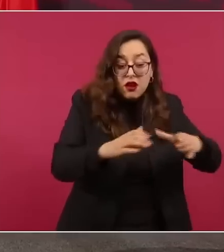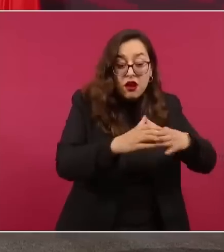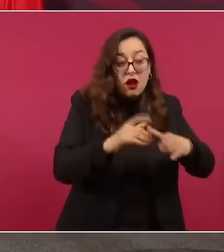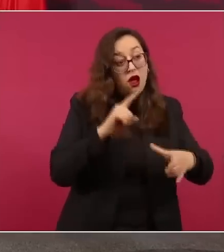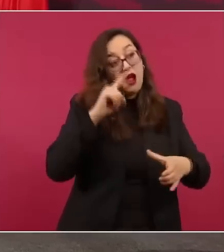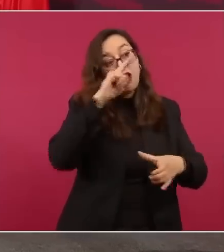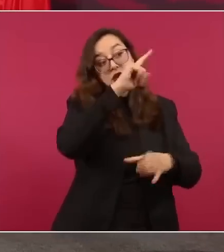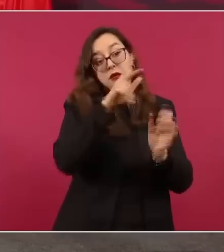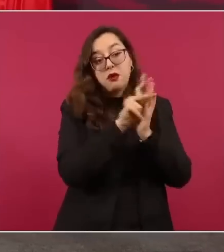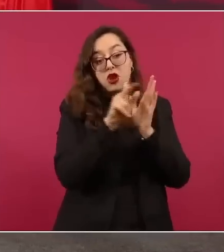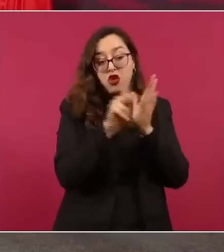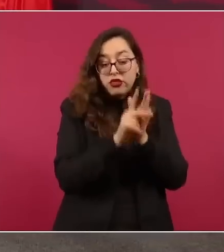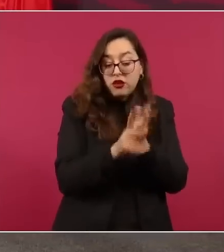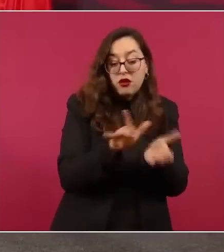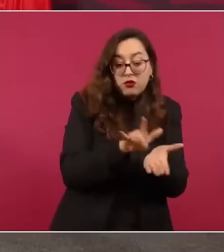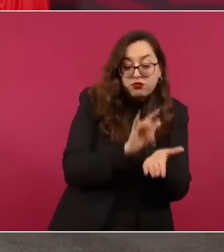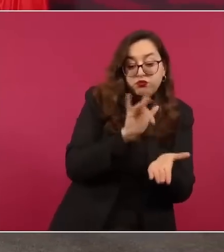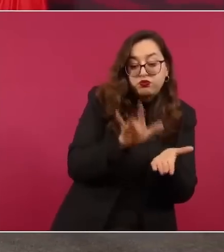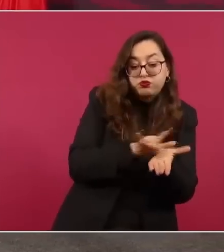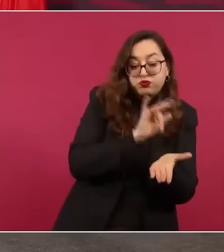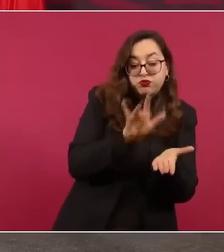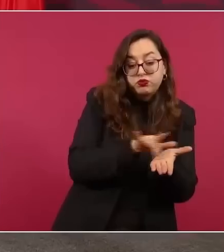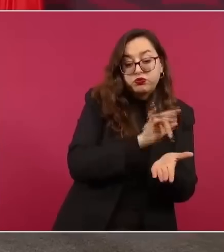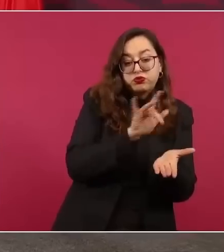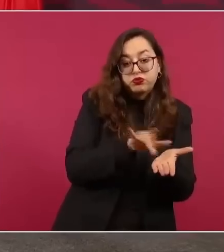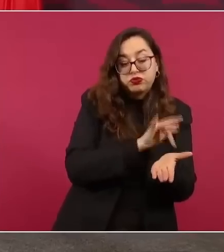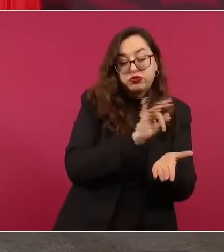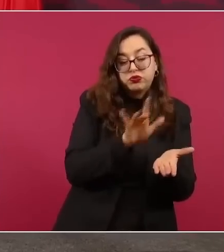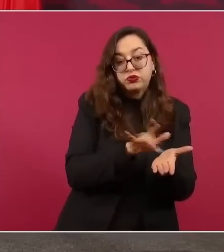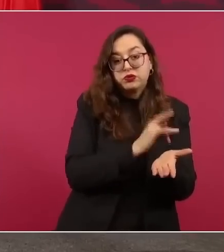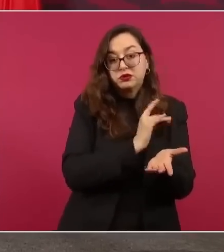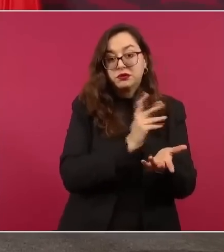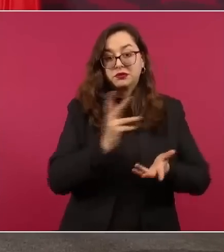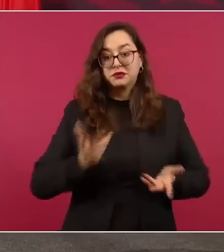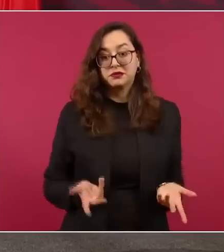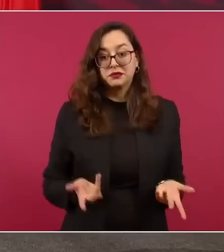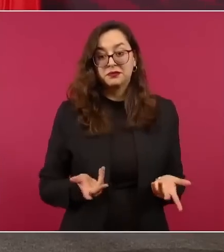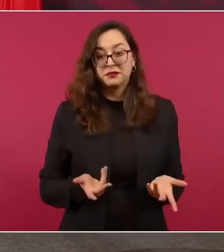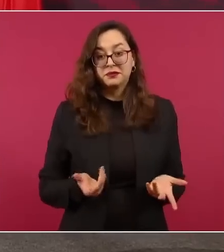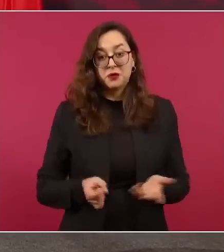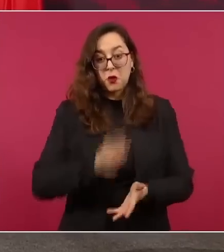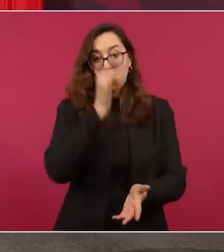enviados,